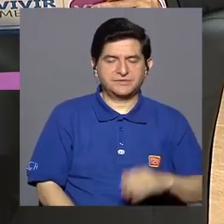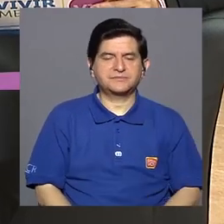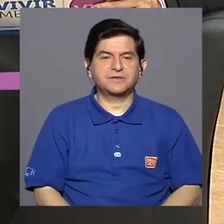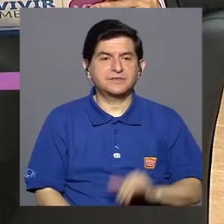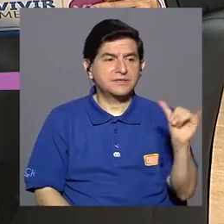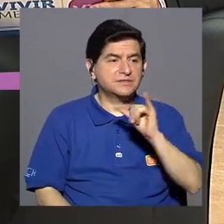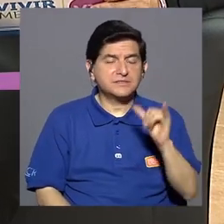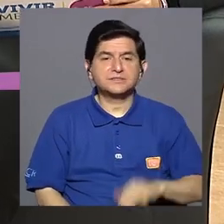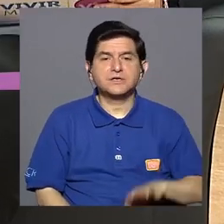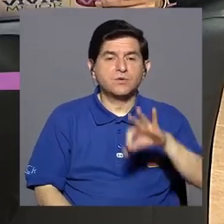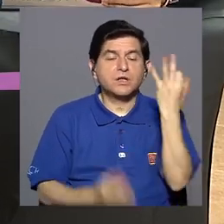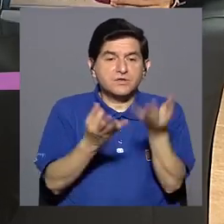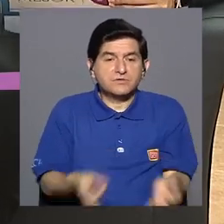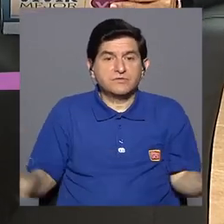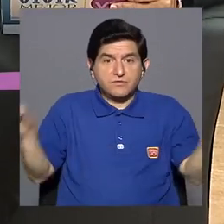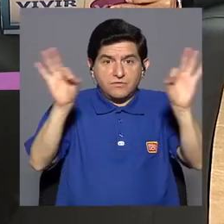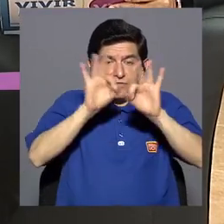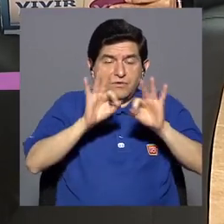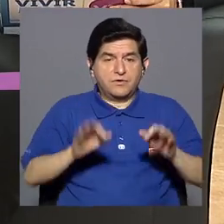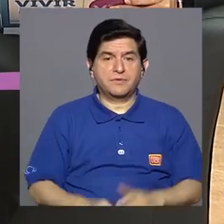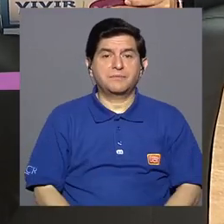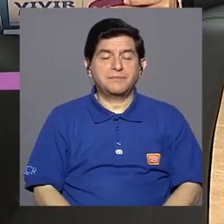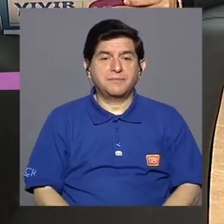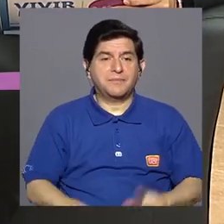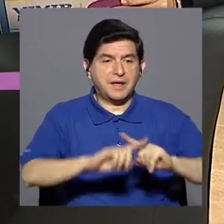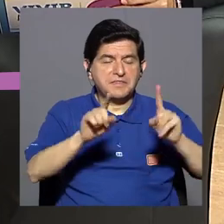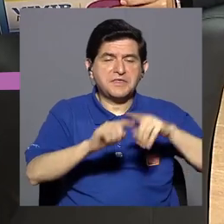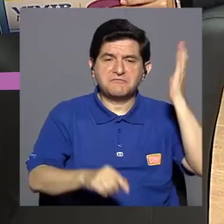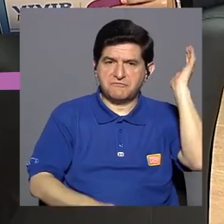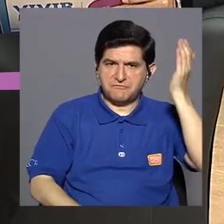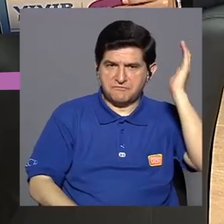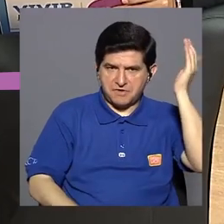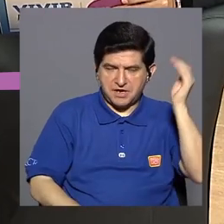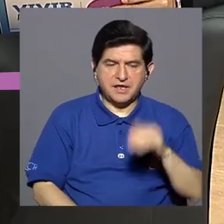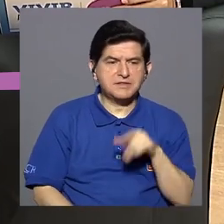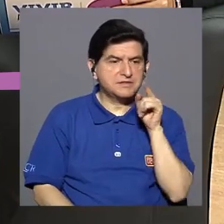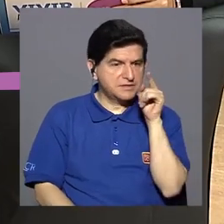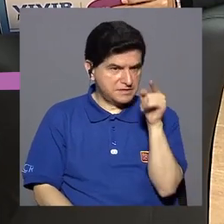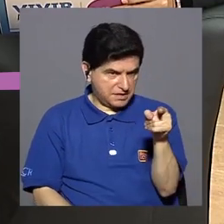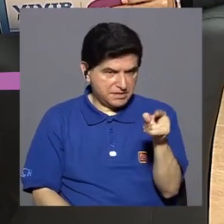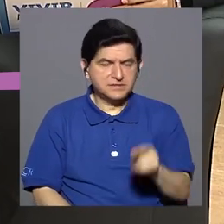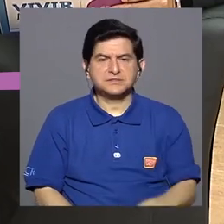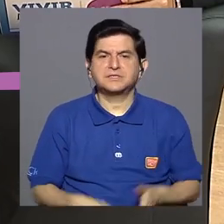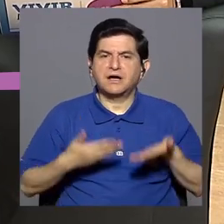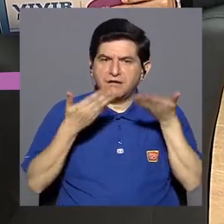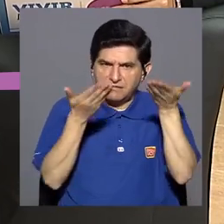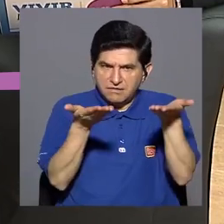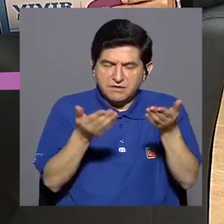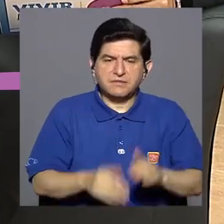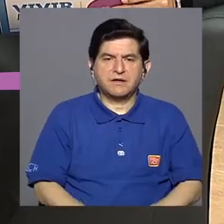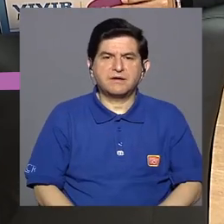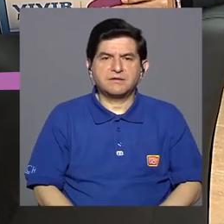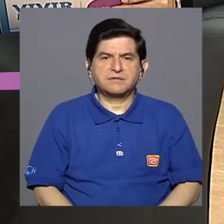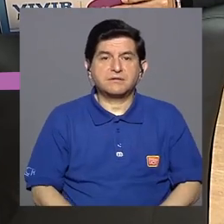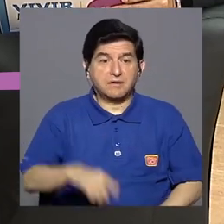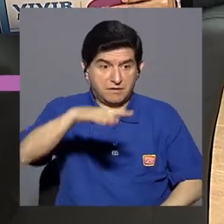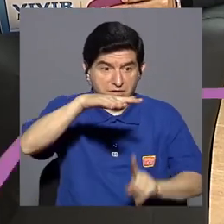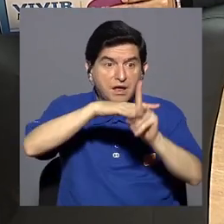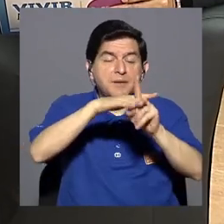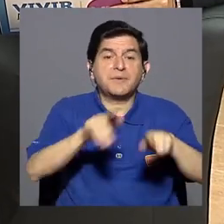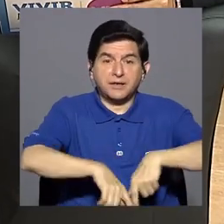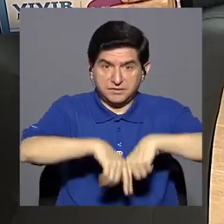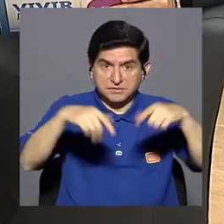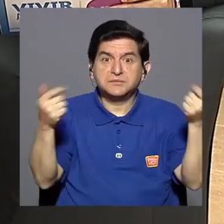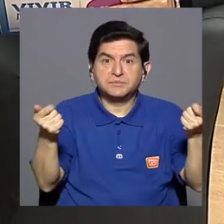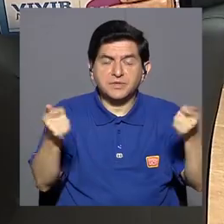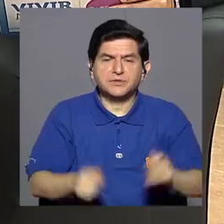habla de forma importante y hay varias charlas que se están dando, incluso aparecen en los